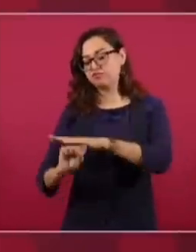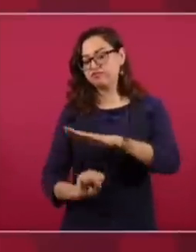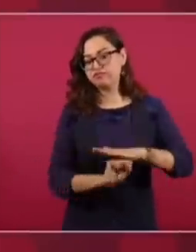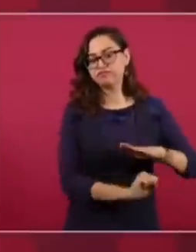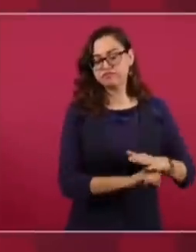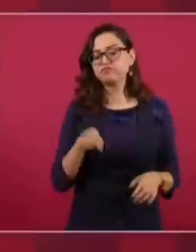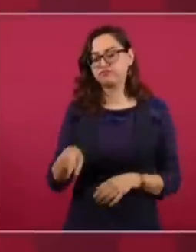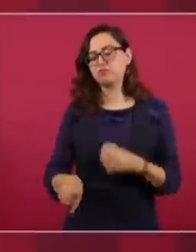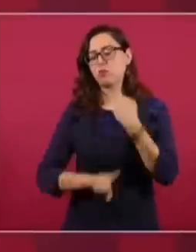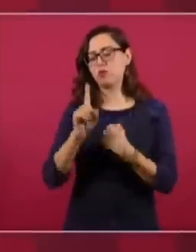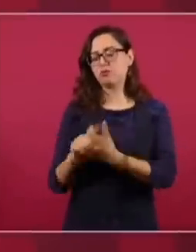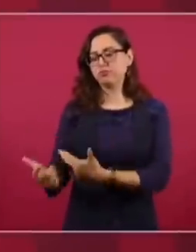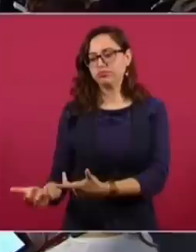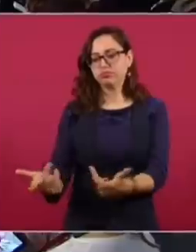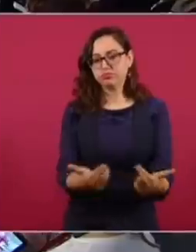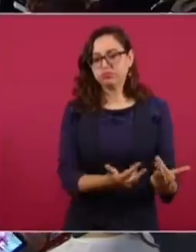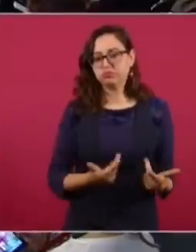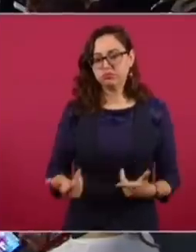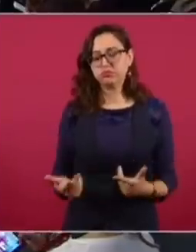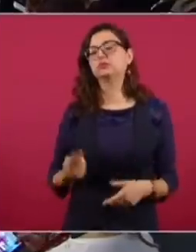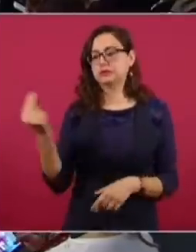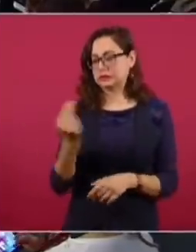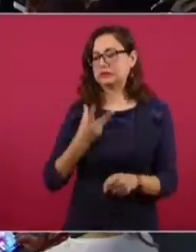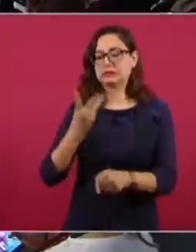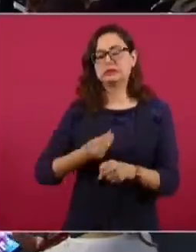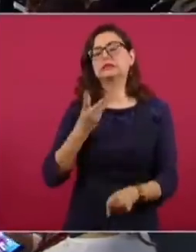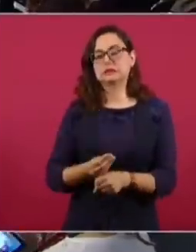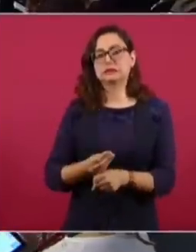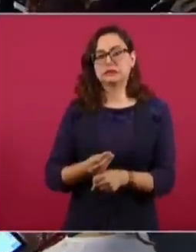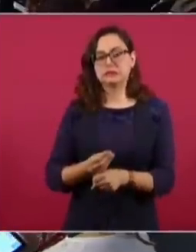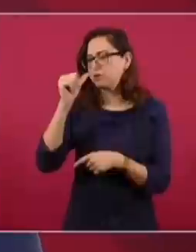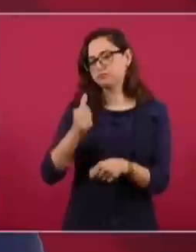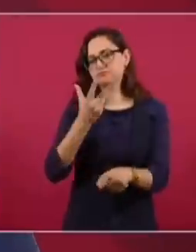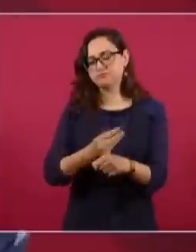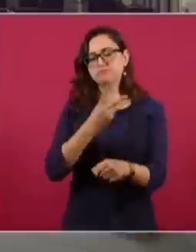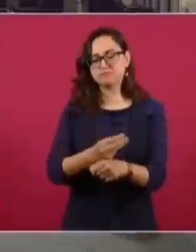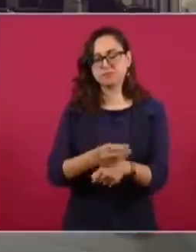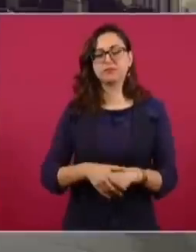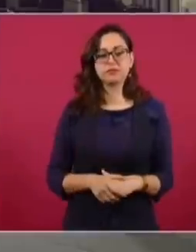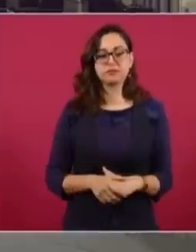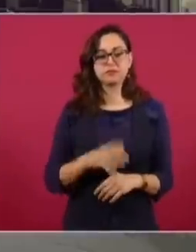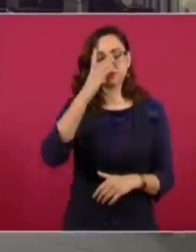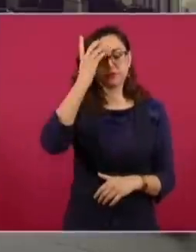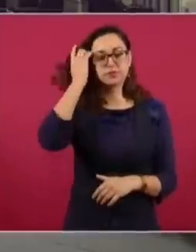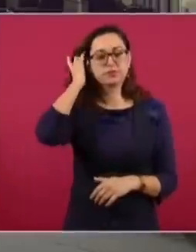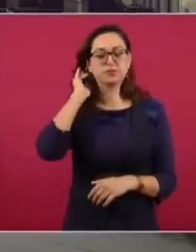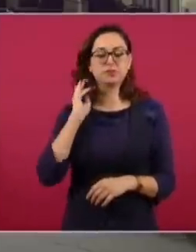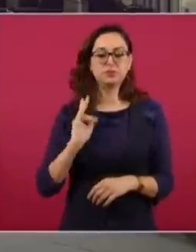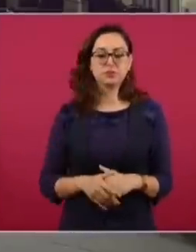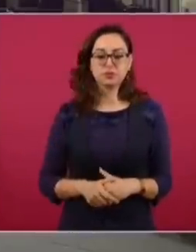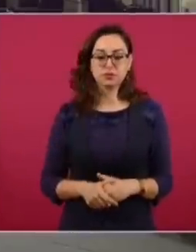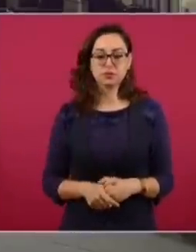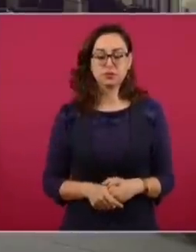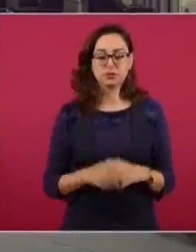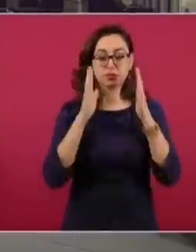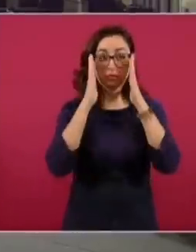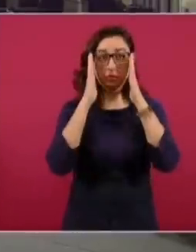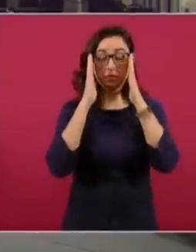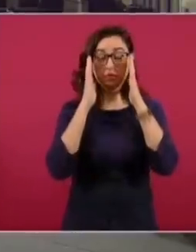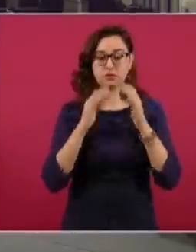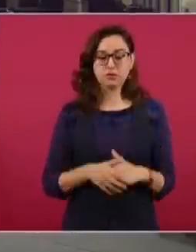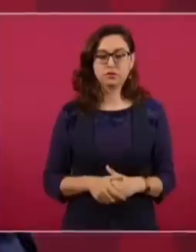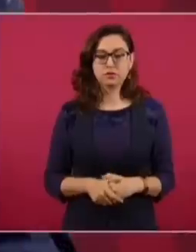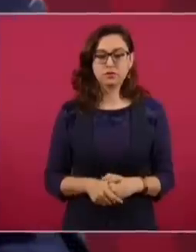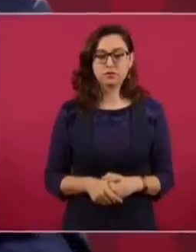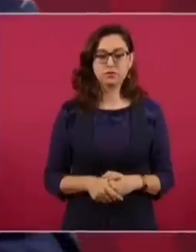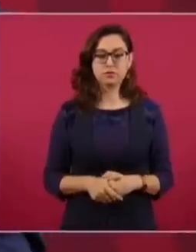tiene problemas estructurales y ya hay un proyecto. De todas formas ya también se tomó